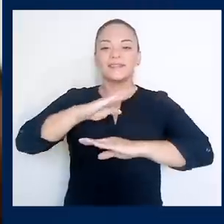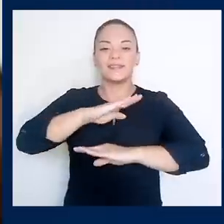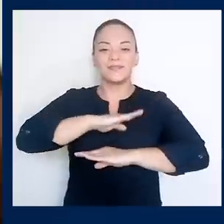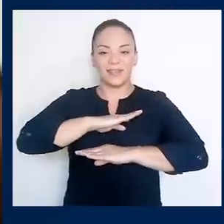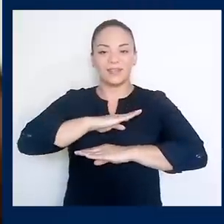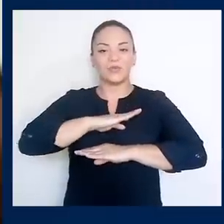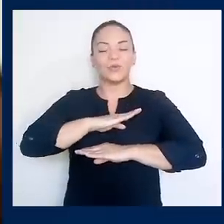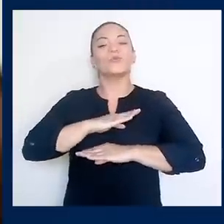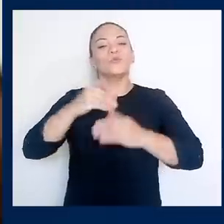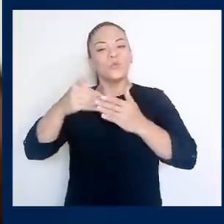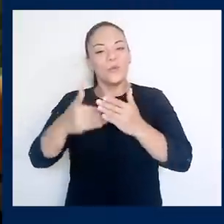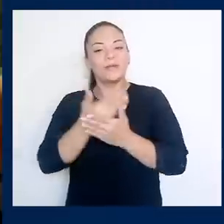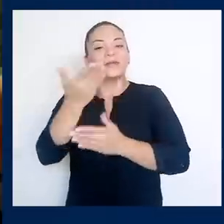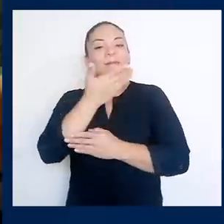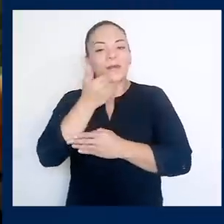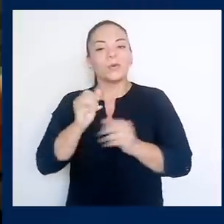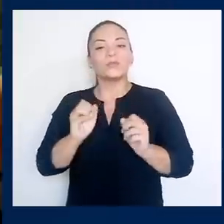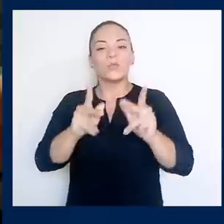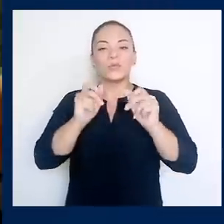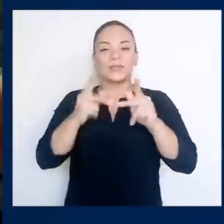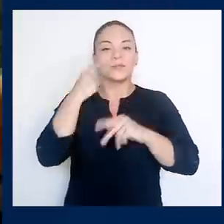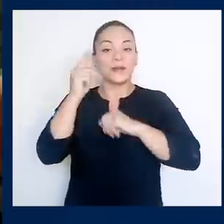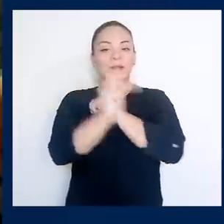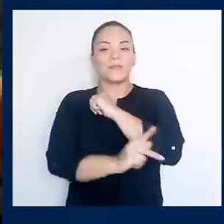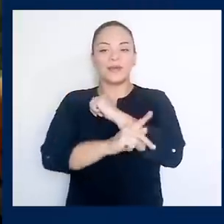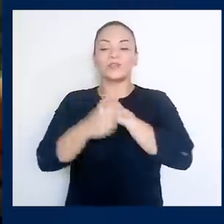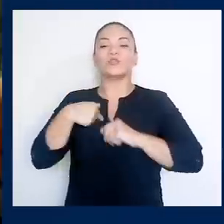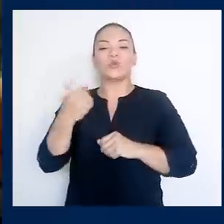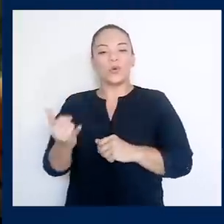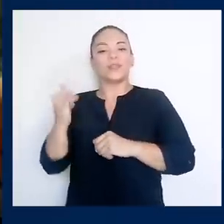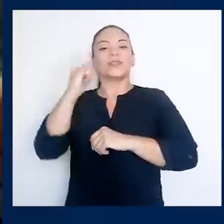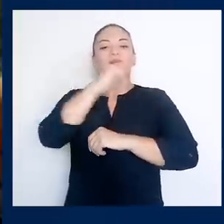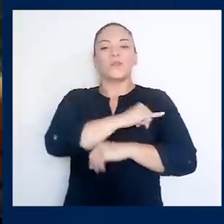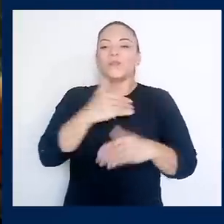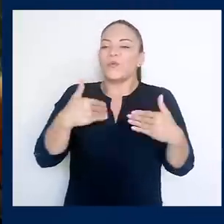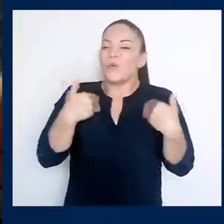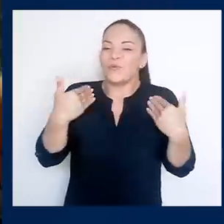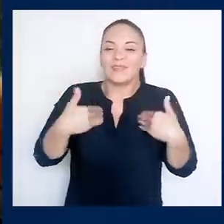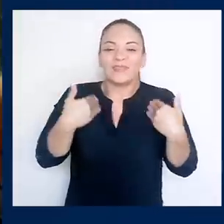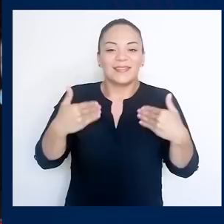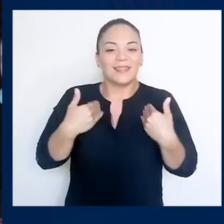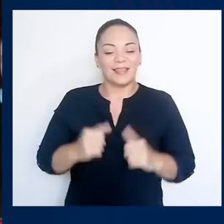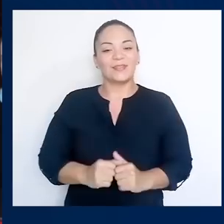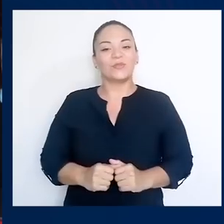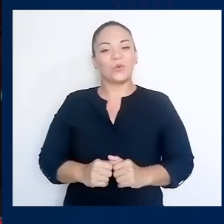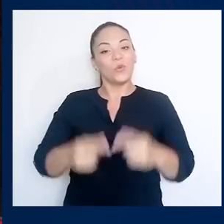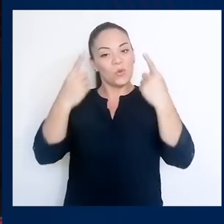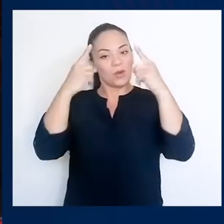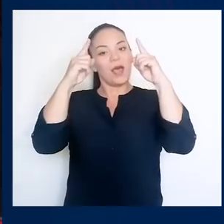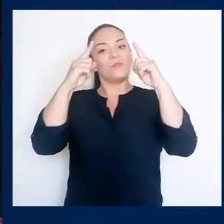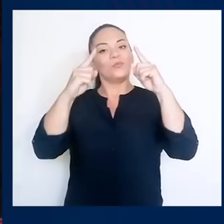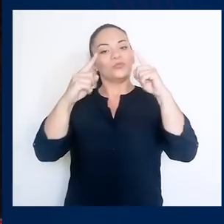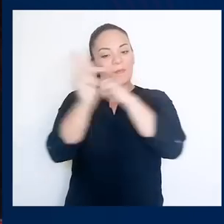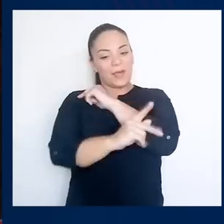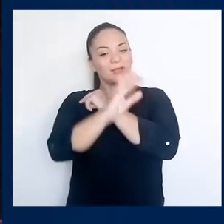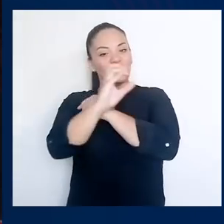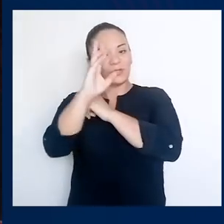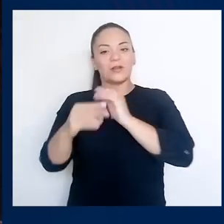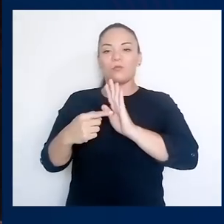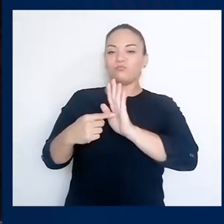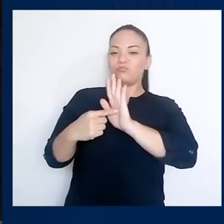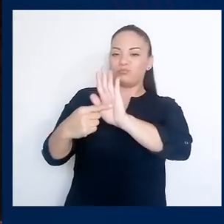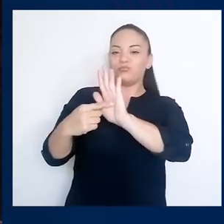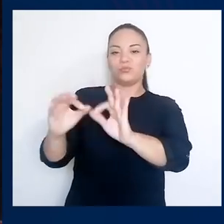satisfecho porque encontramos nuevas y mejores oportunidades. Me devuelvo muy contento porque posicionamos muy